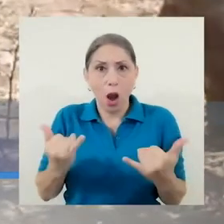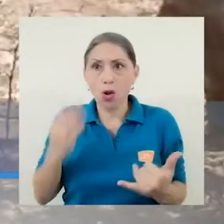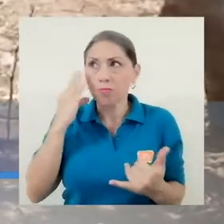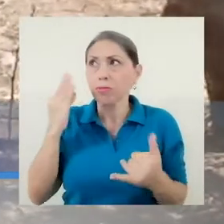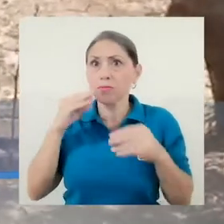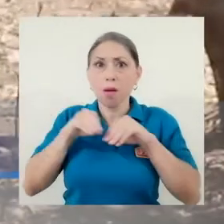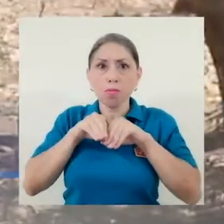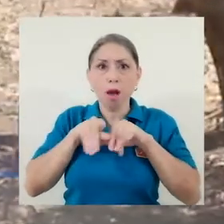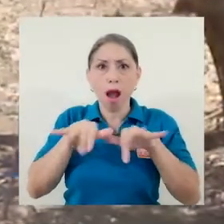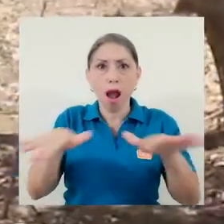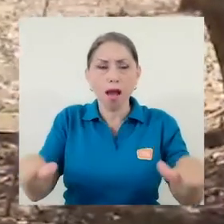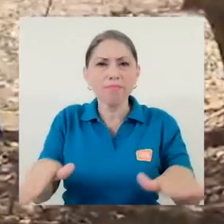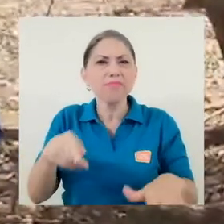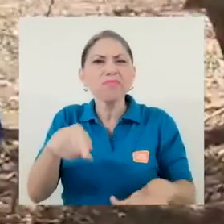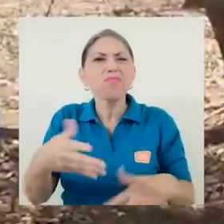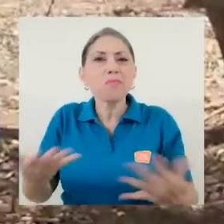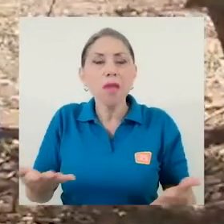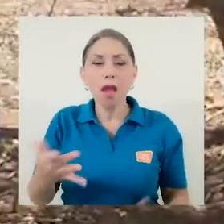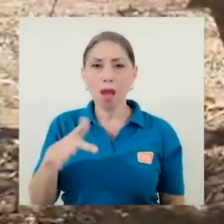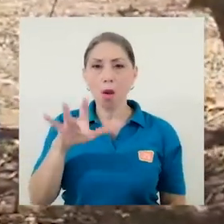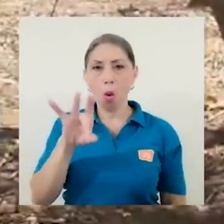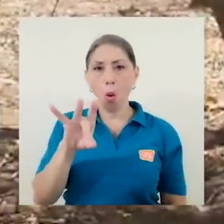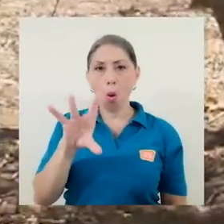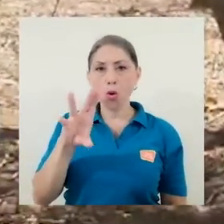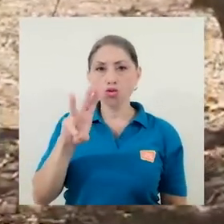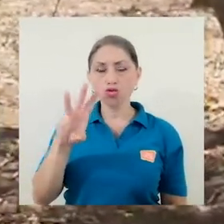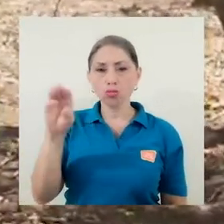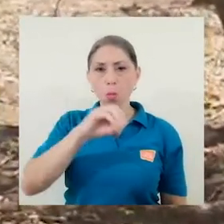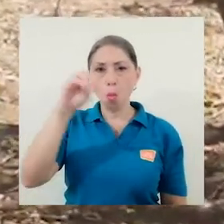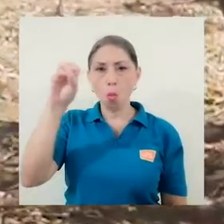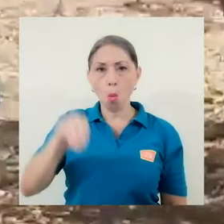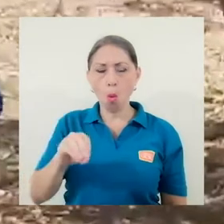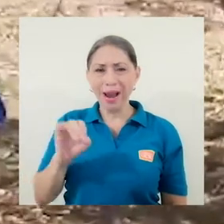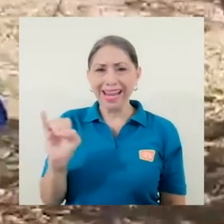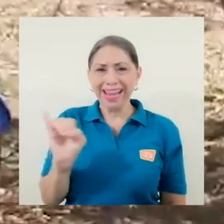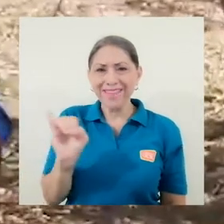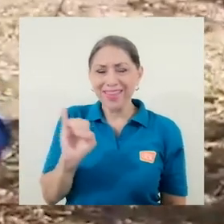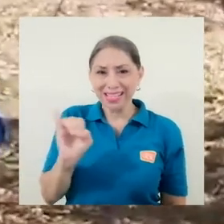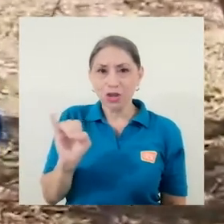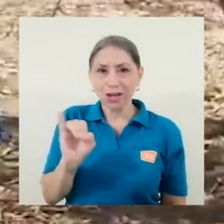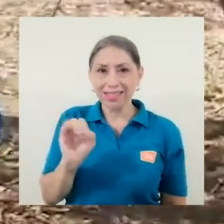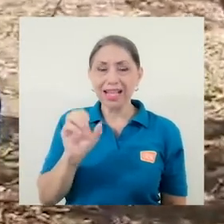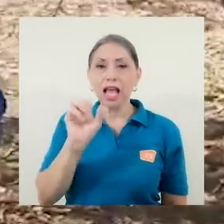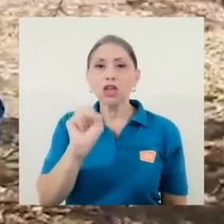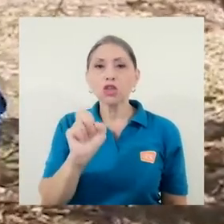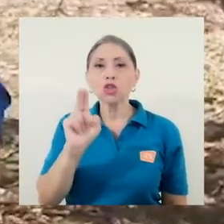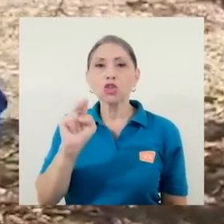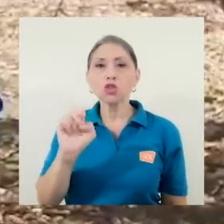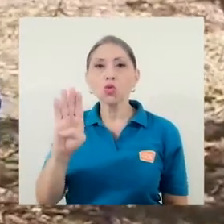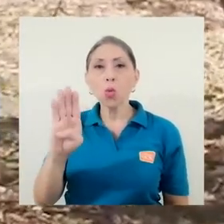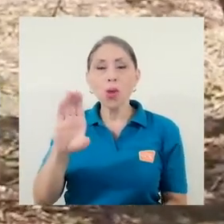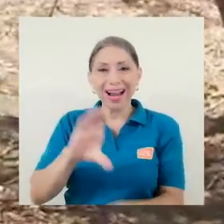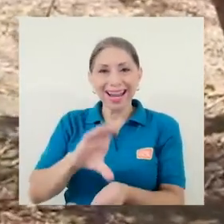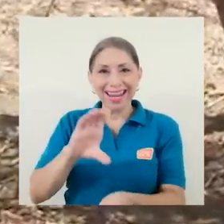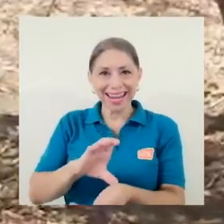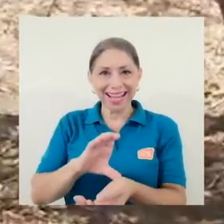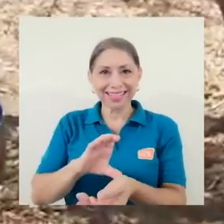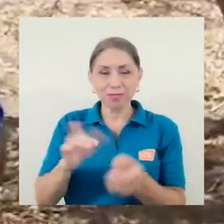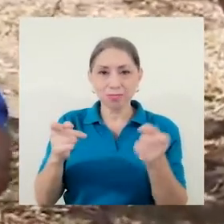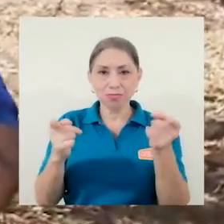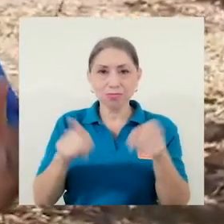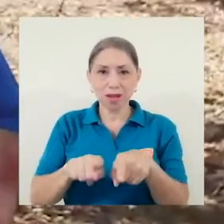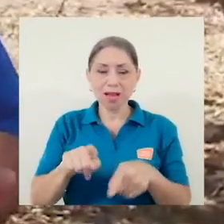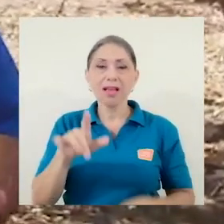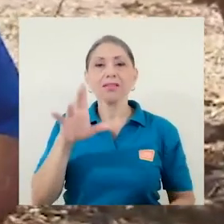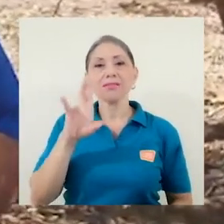viviendo es que el 86% de las infecciones subclínicas están generando el